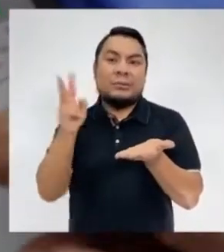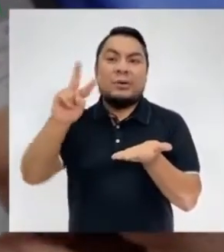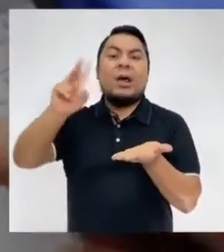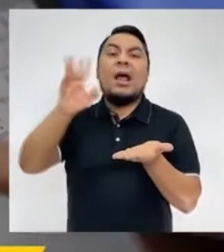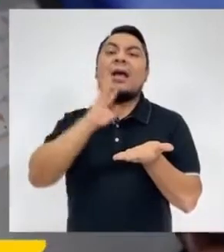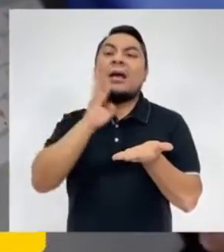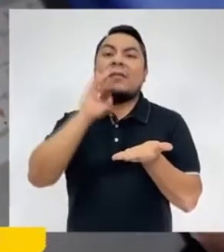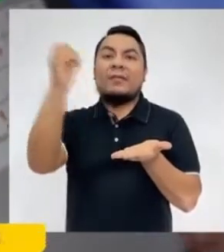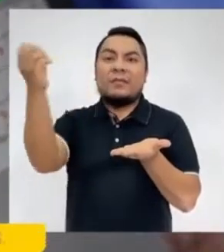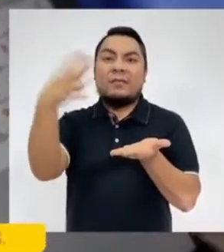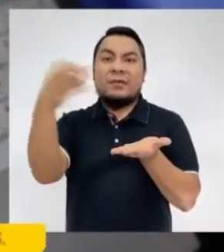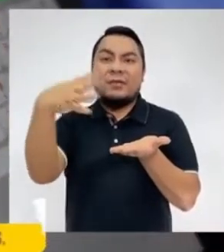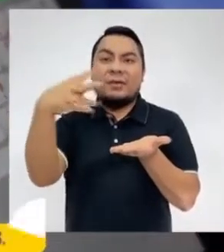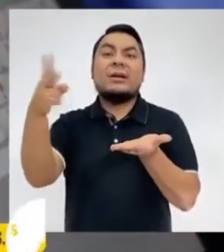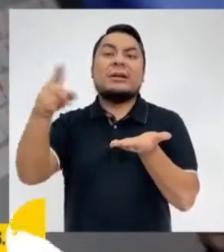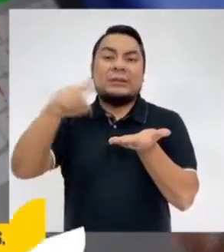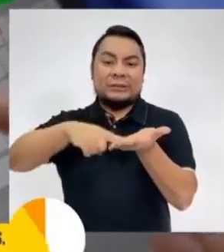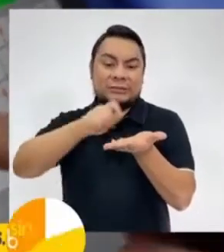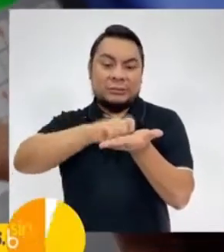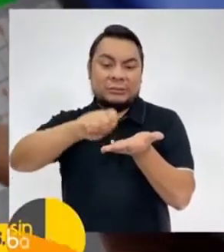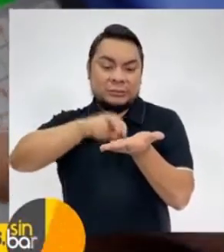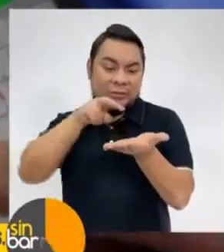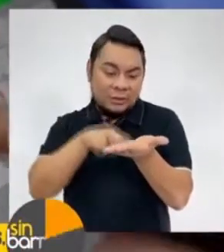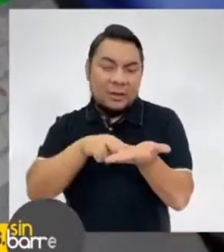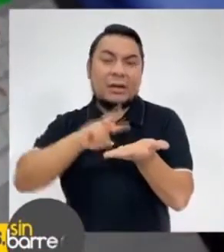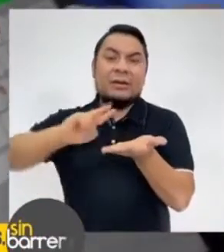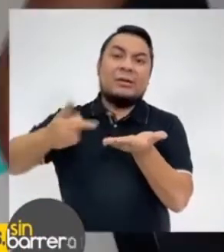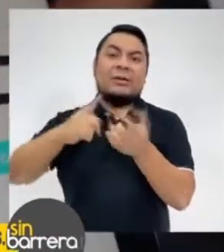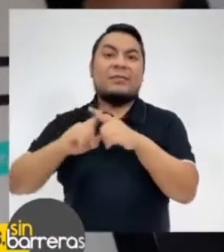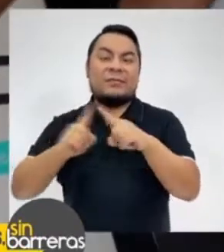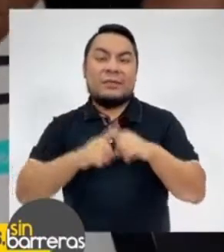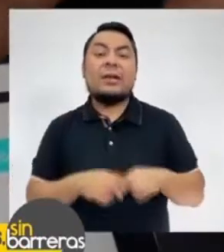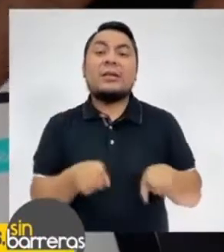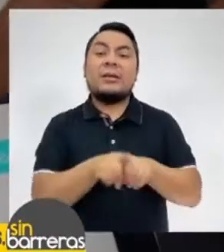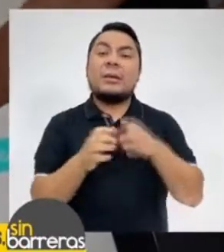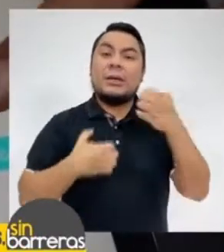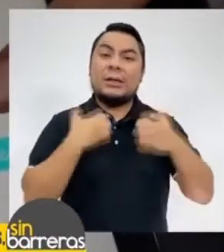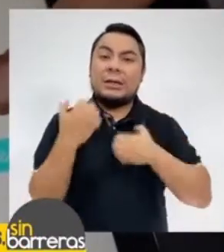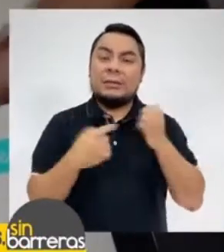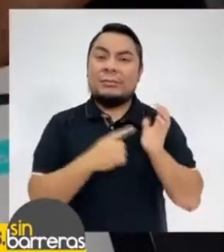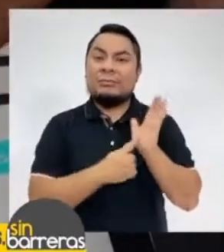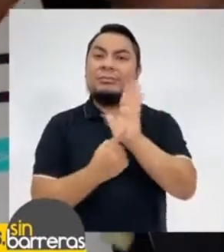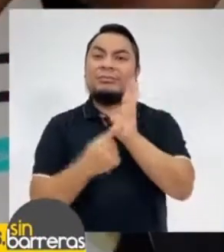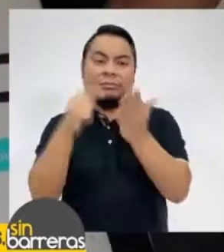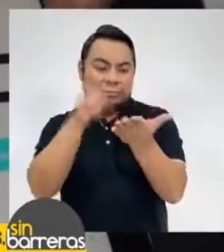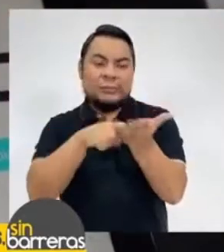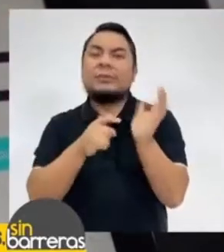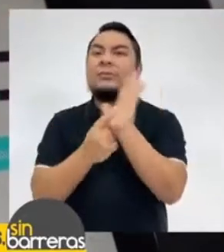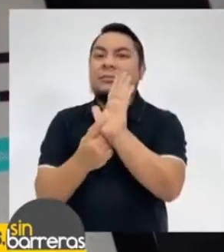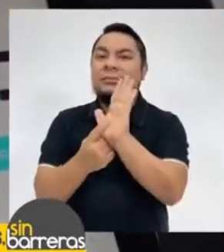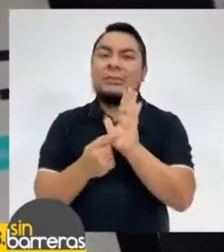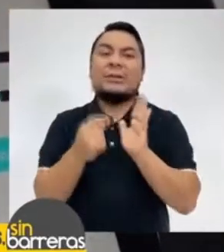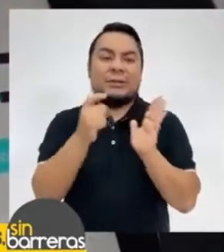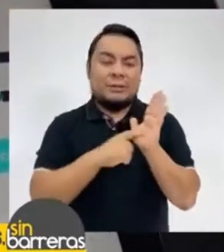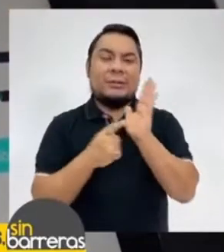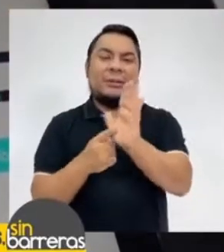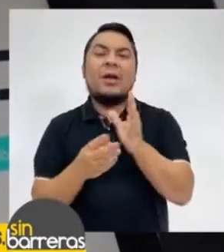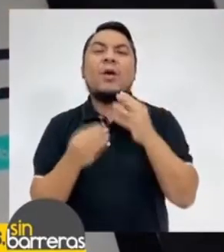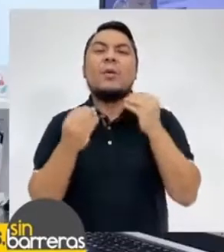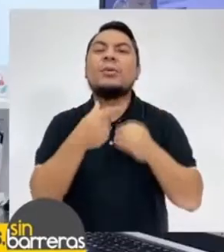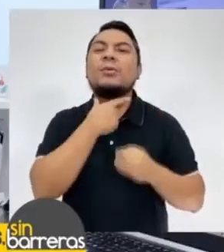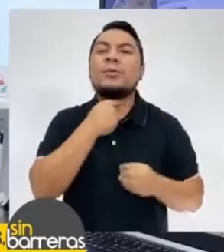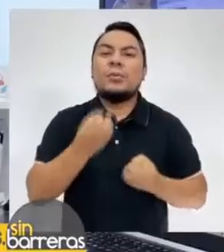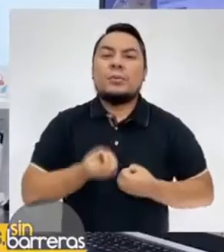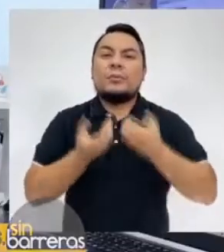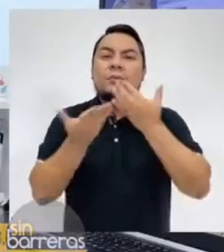queriendo expresar sino también la aplicación te permite colocar distintos tipos de emociones o sea la intencionalidad y también la intensidad